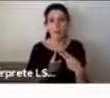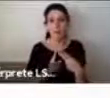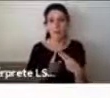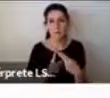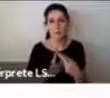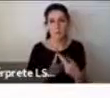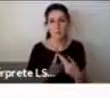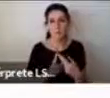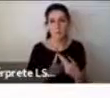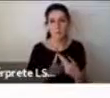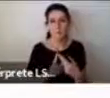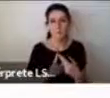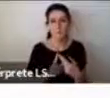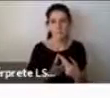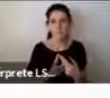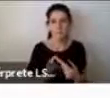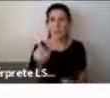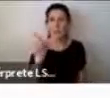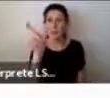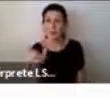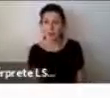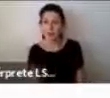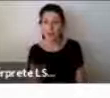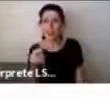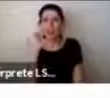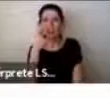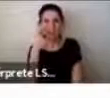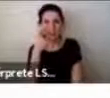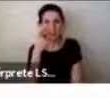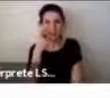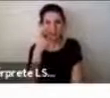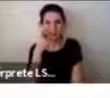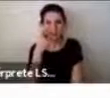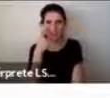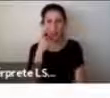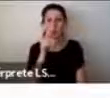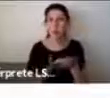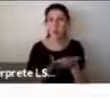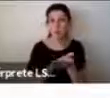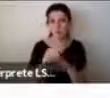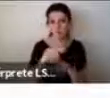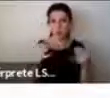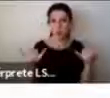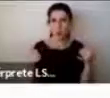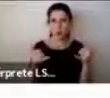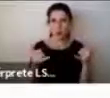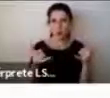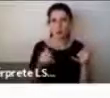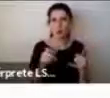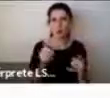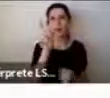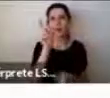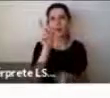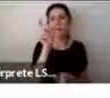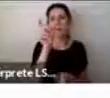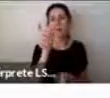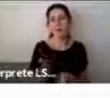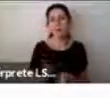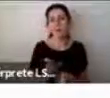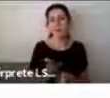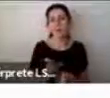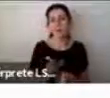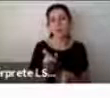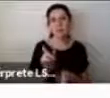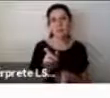al otro desde otra desde otra esquina por ejemplo este es un juego donde cada persona tiene que completar estas